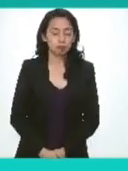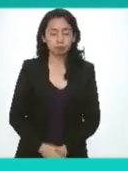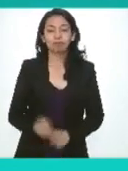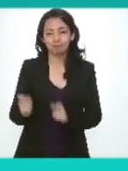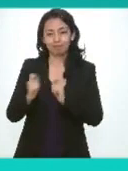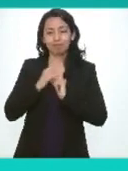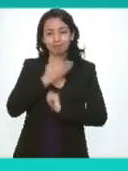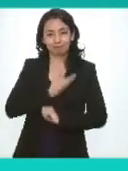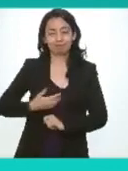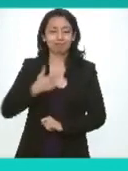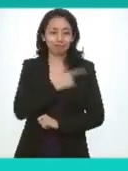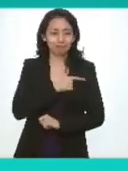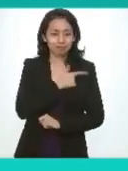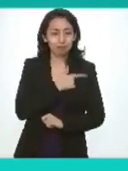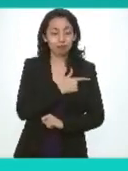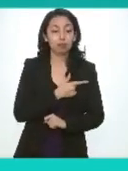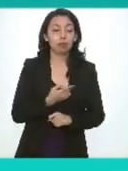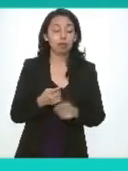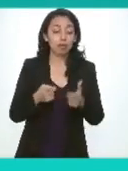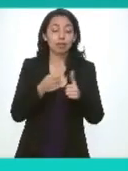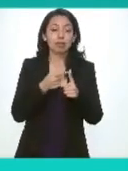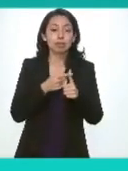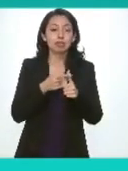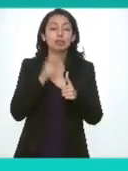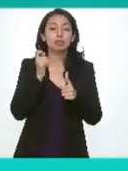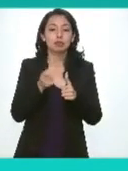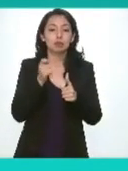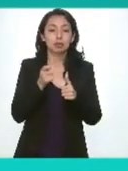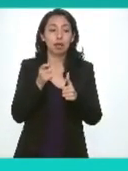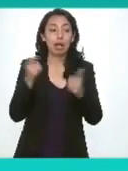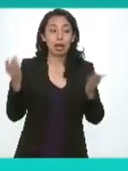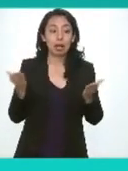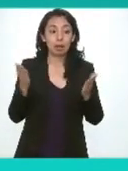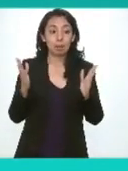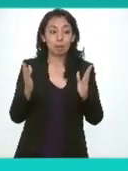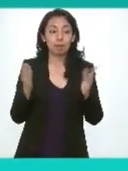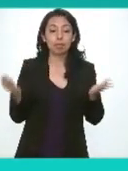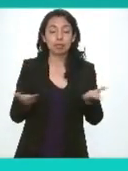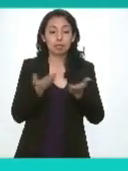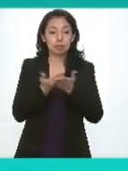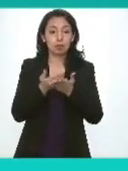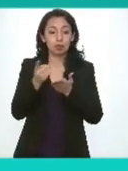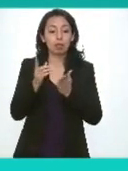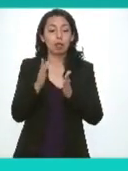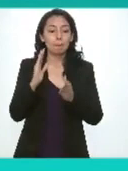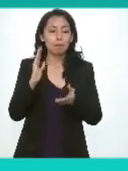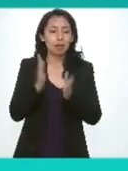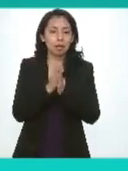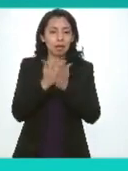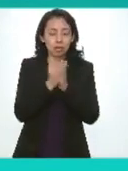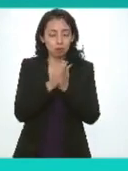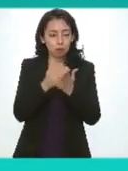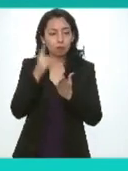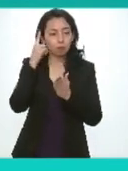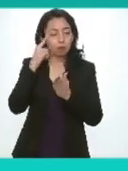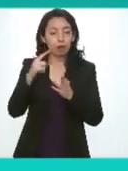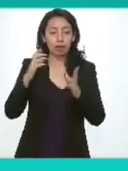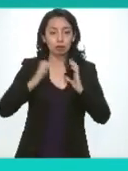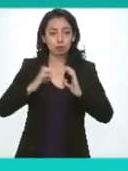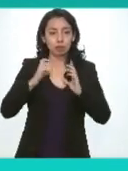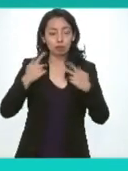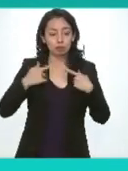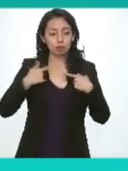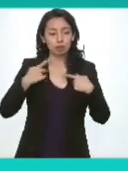presenta en desahogo el punto seis del orden del día que se refiere a la presentación del manual del lenguaje ciudadano que fue aprobado en la cuarta sesión